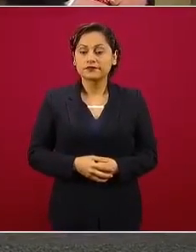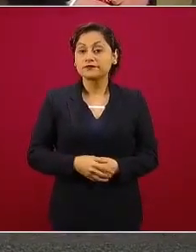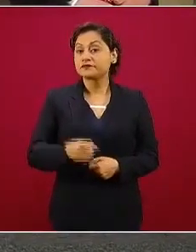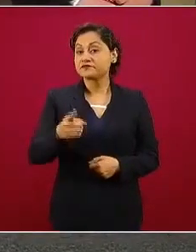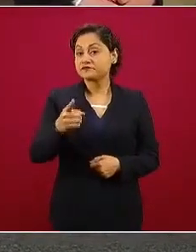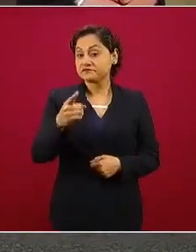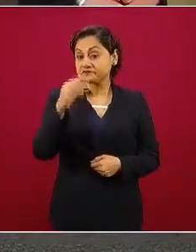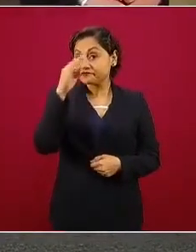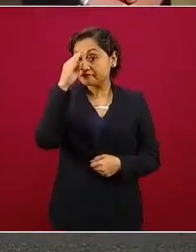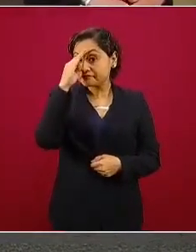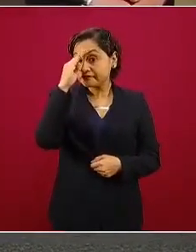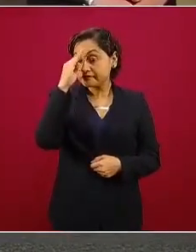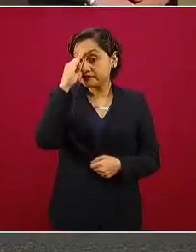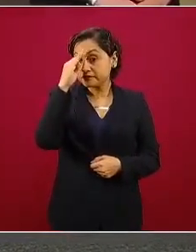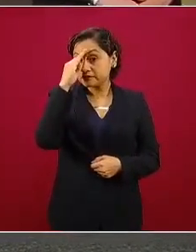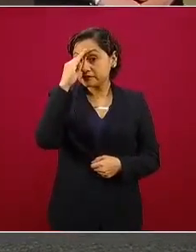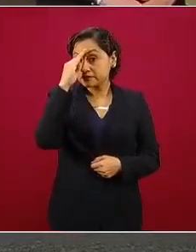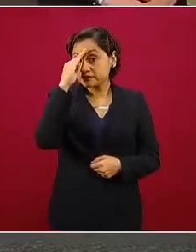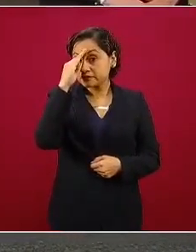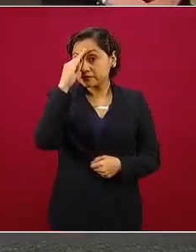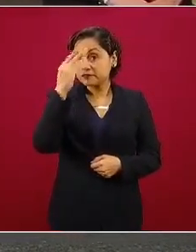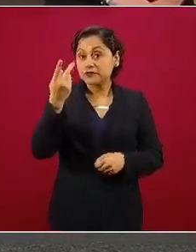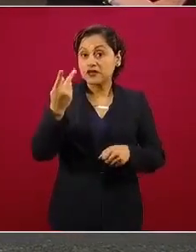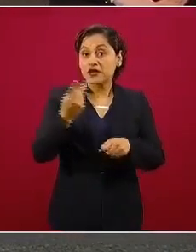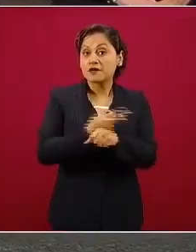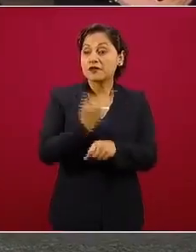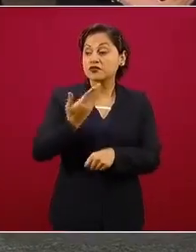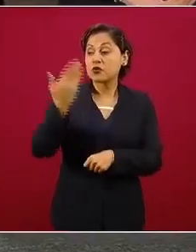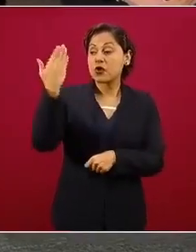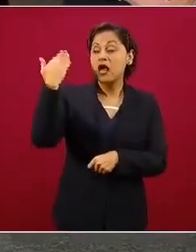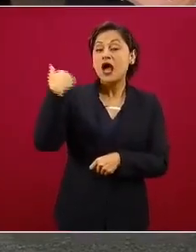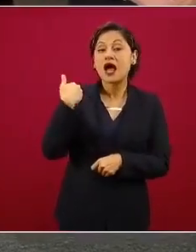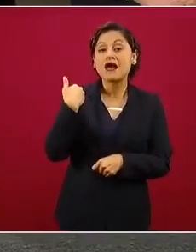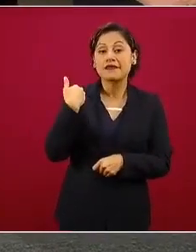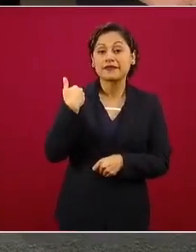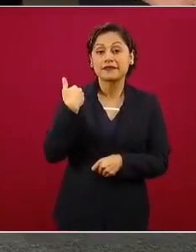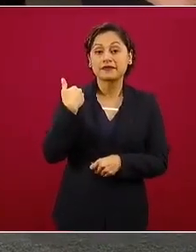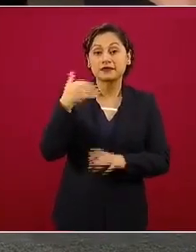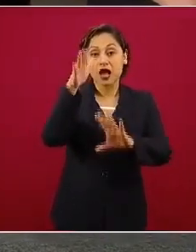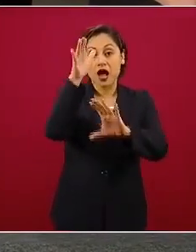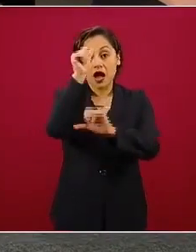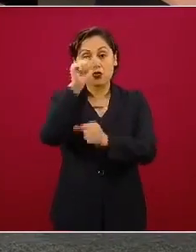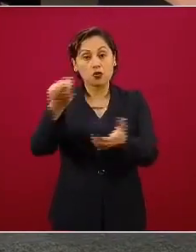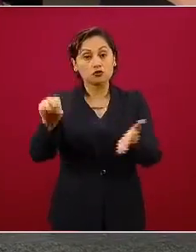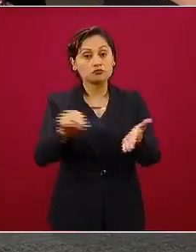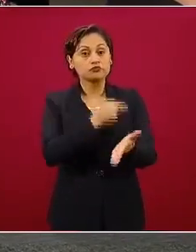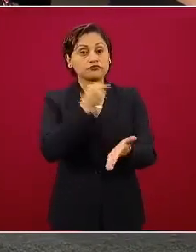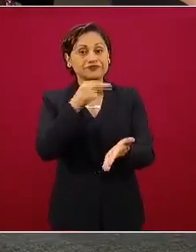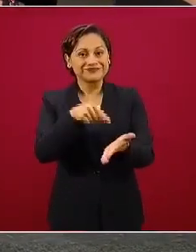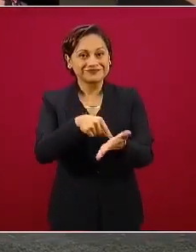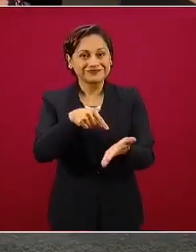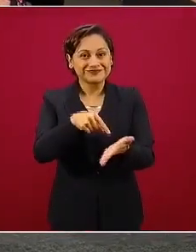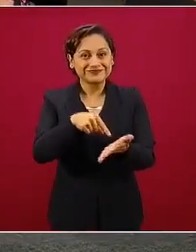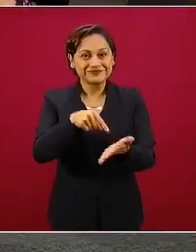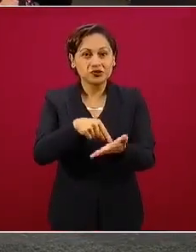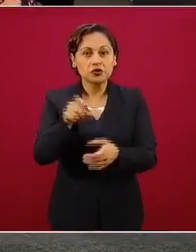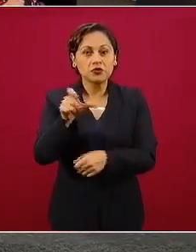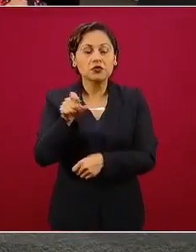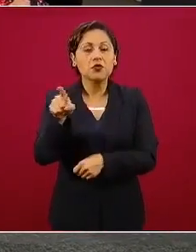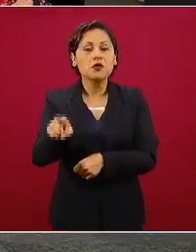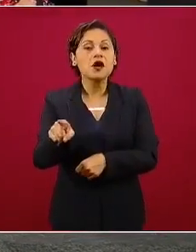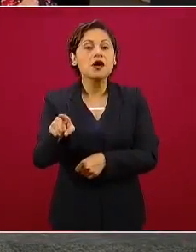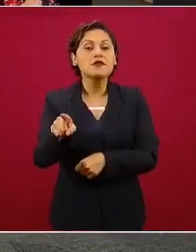el acuerdo para que en hospitales privados se atendiera a